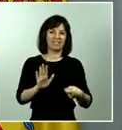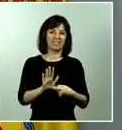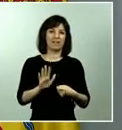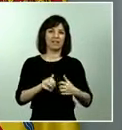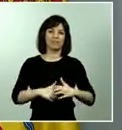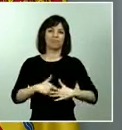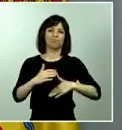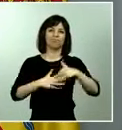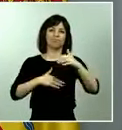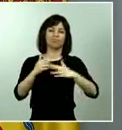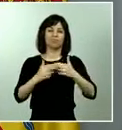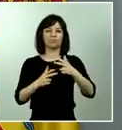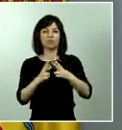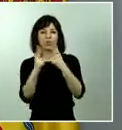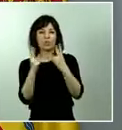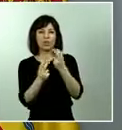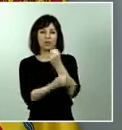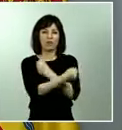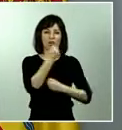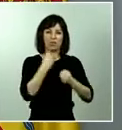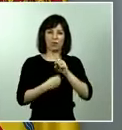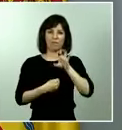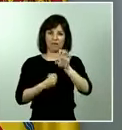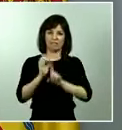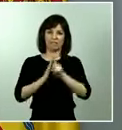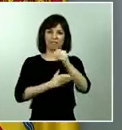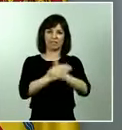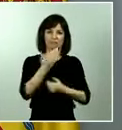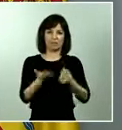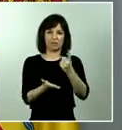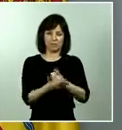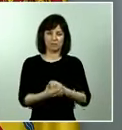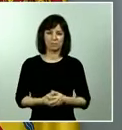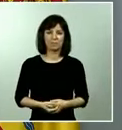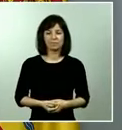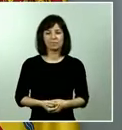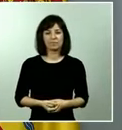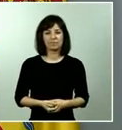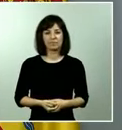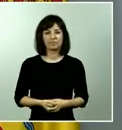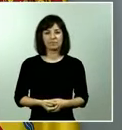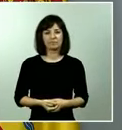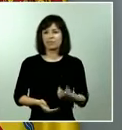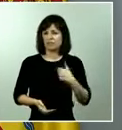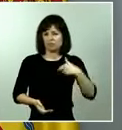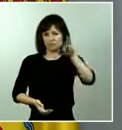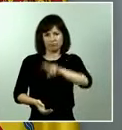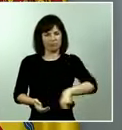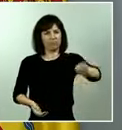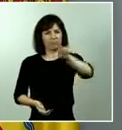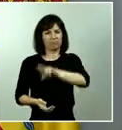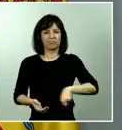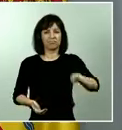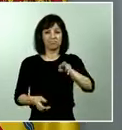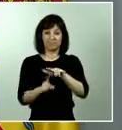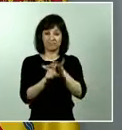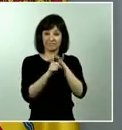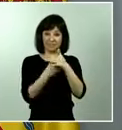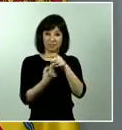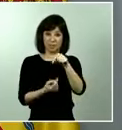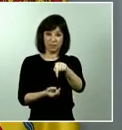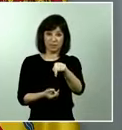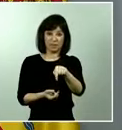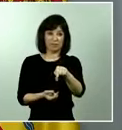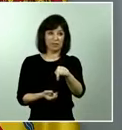económica del país en los términos que venimos hablando. Y no me cansaré de repetir que si estamos en esta situación, que si los